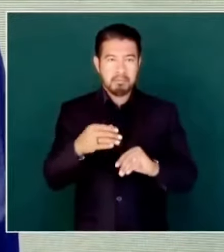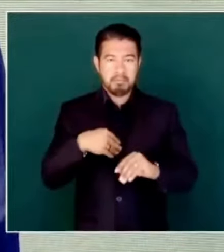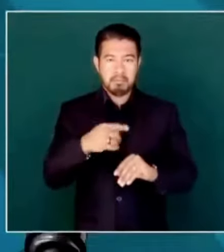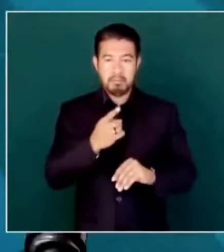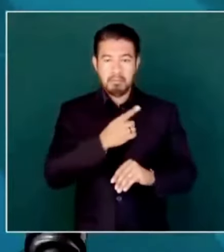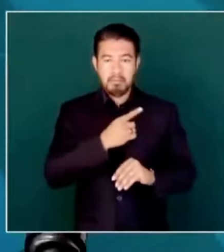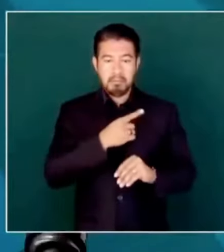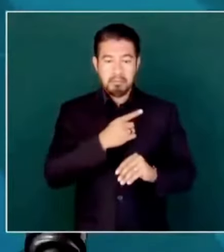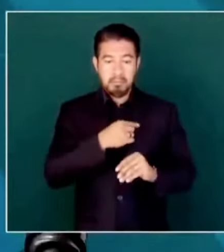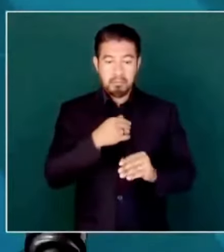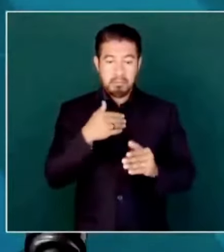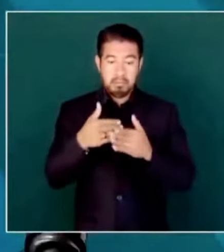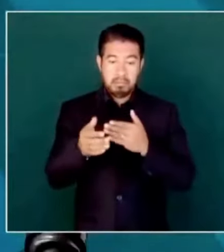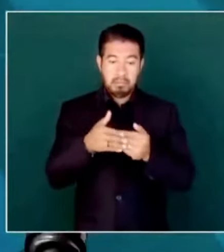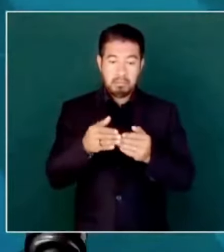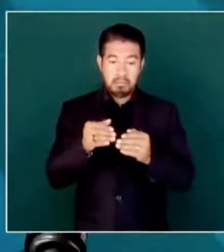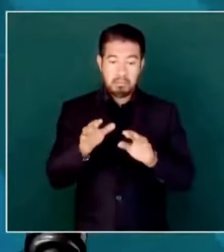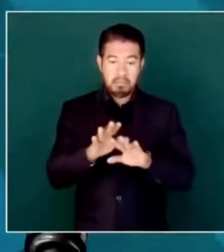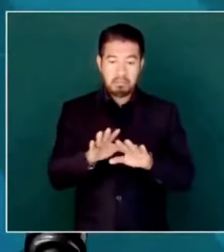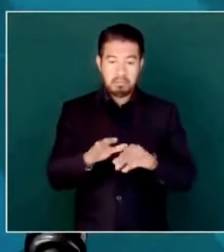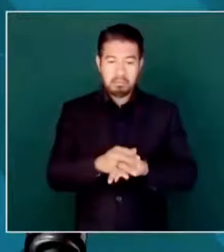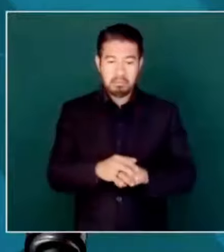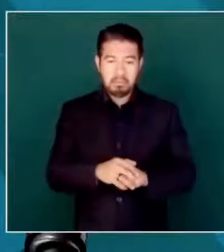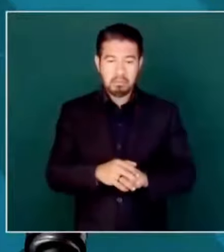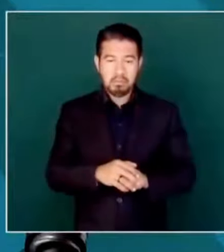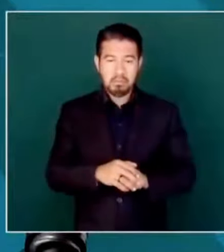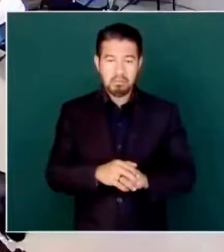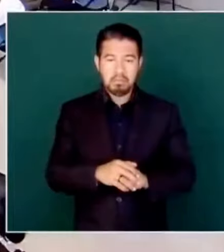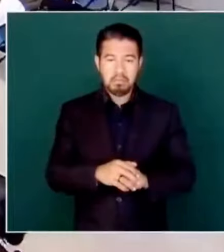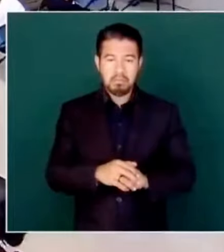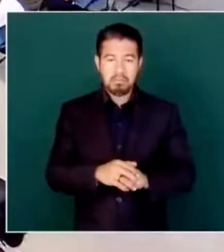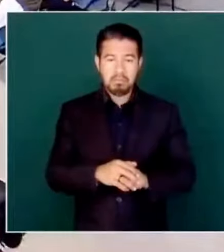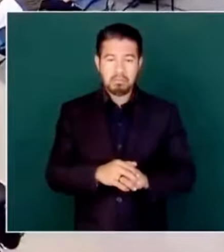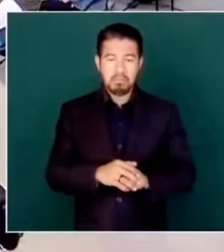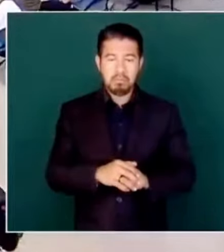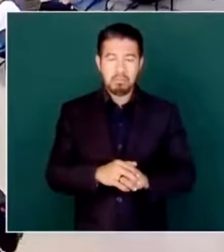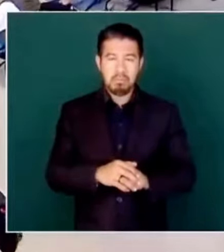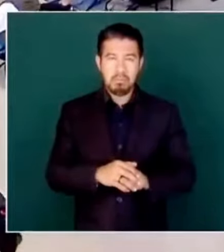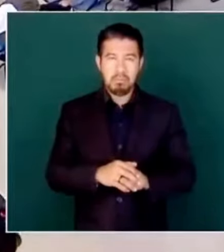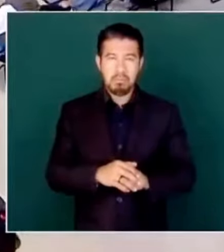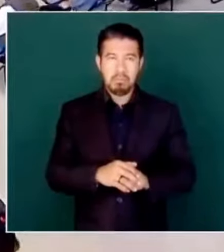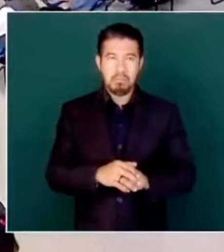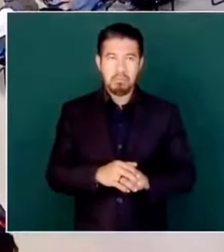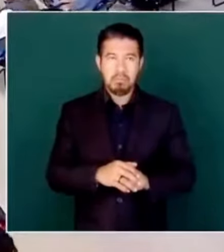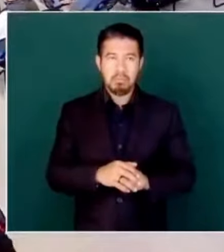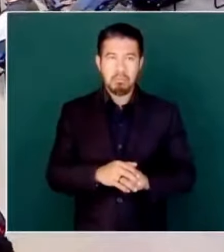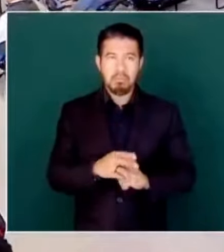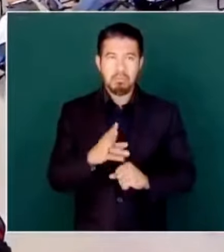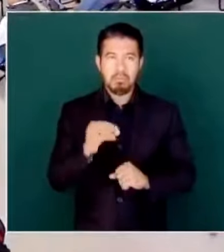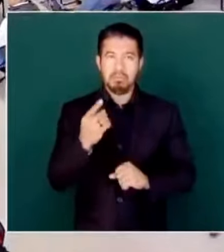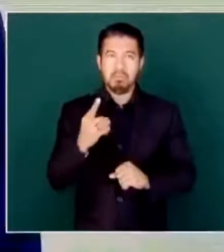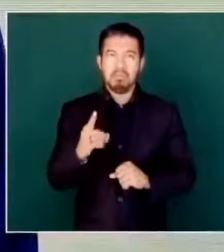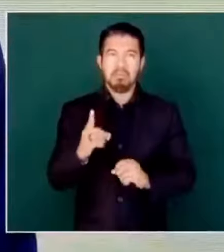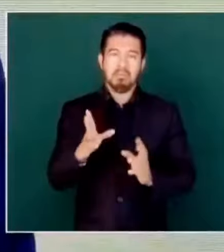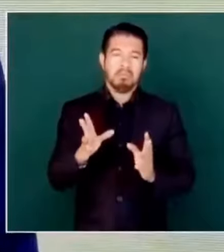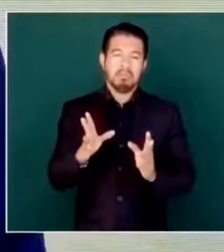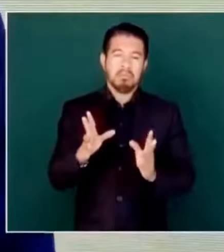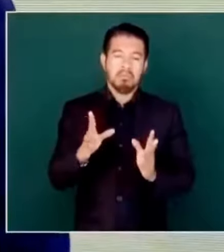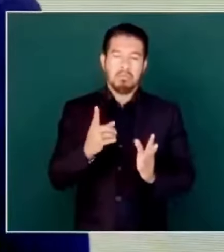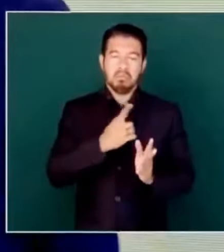no es nada más un movimiento teórico